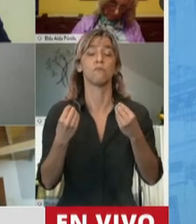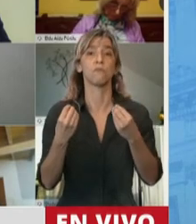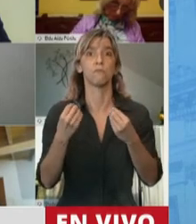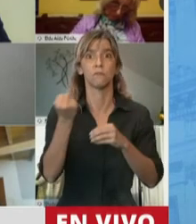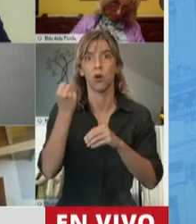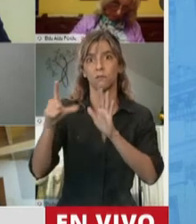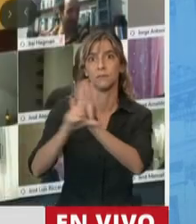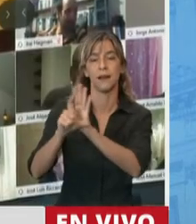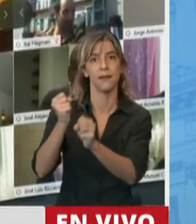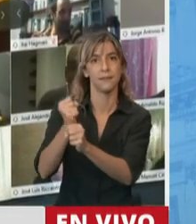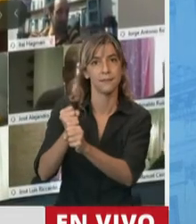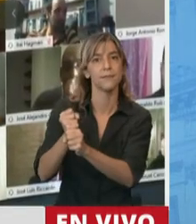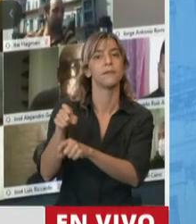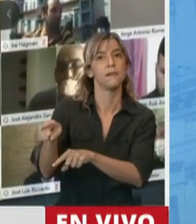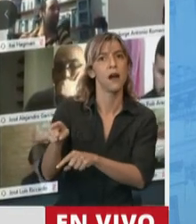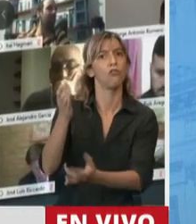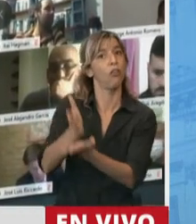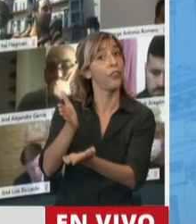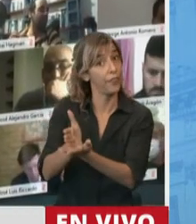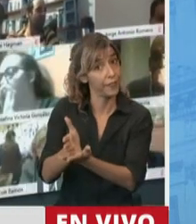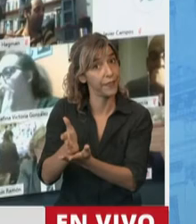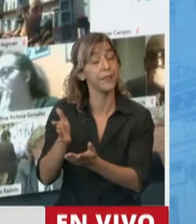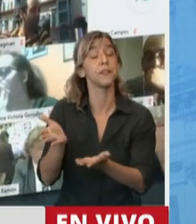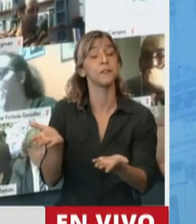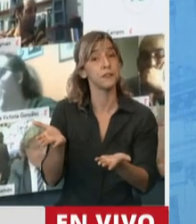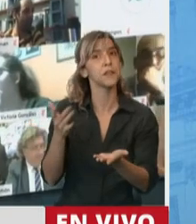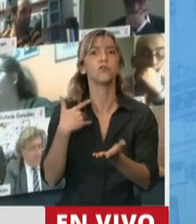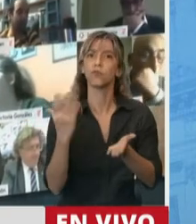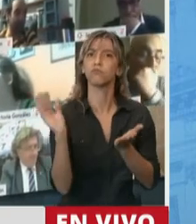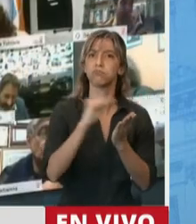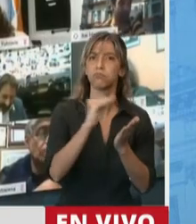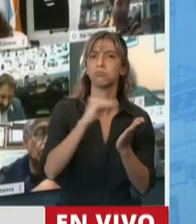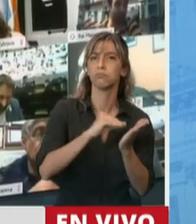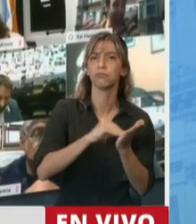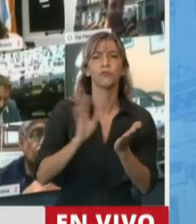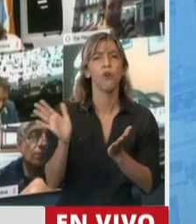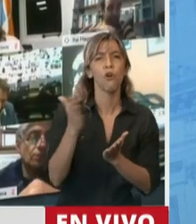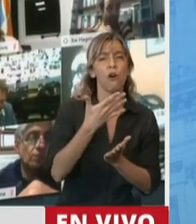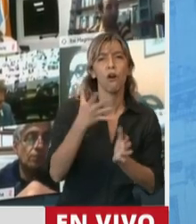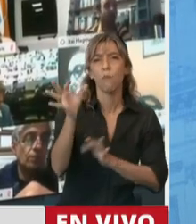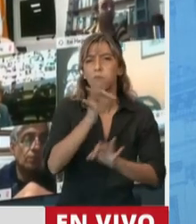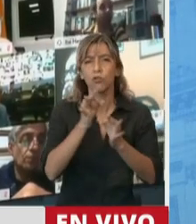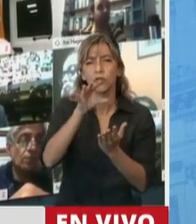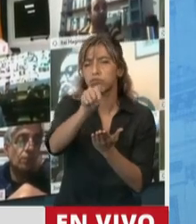sector, en queda contemplado. Creo que mi compañera Marisa ha